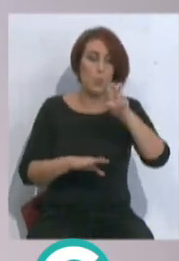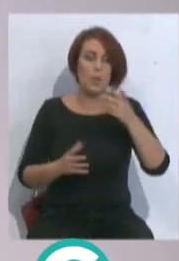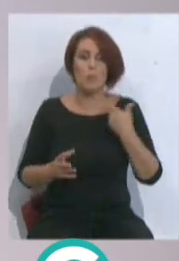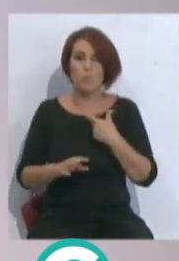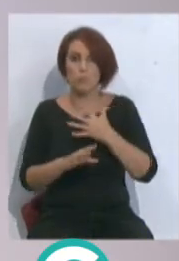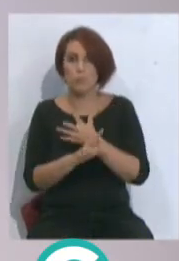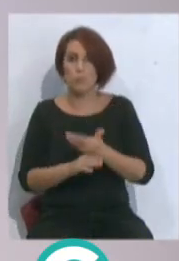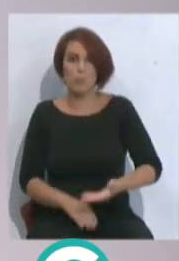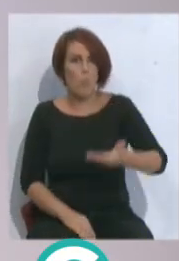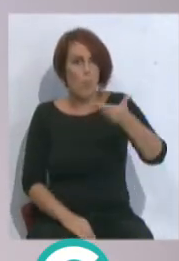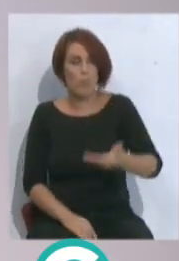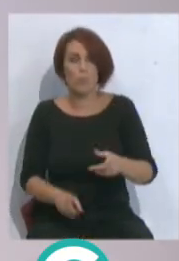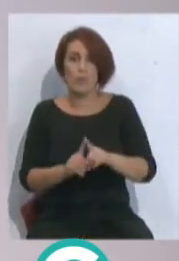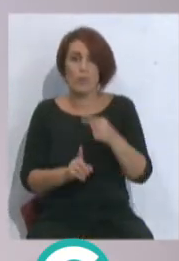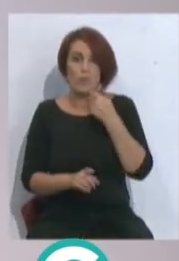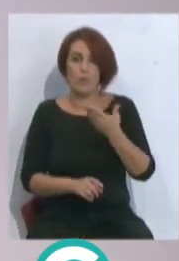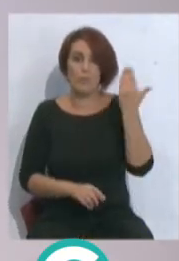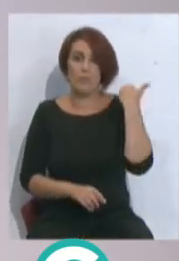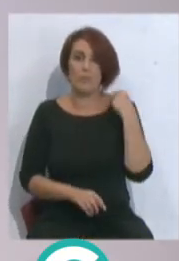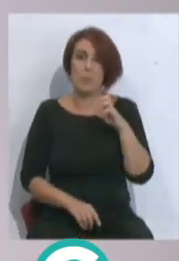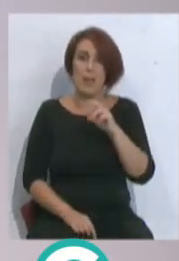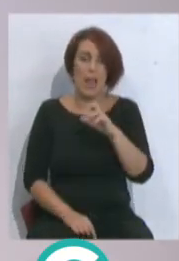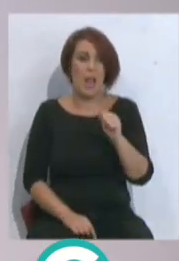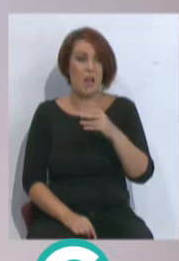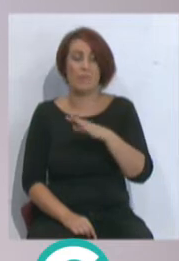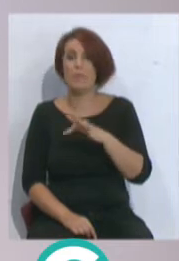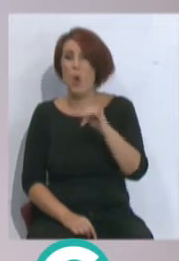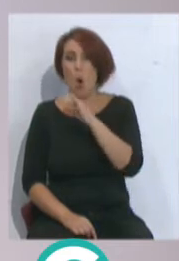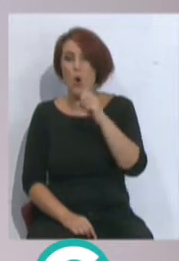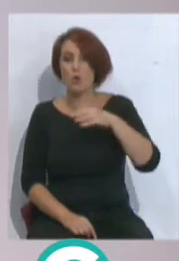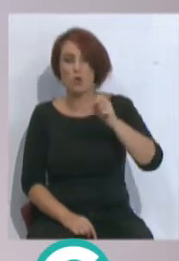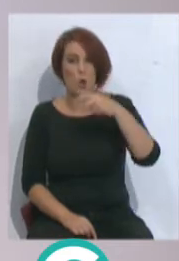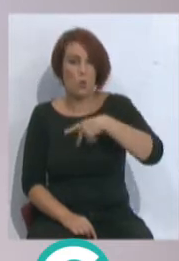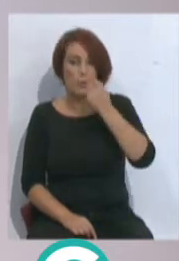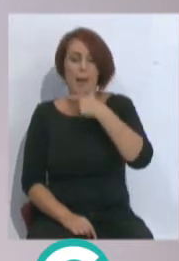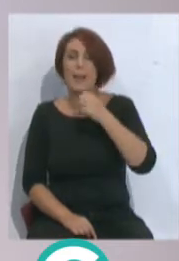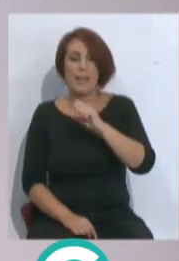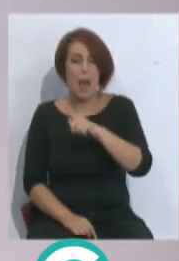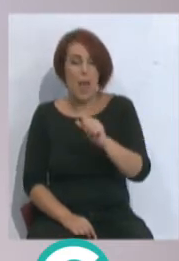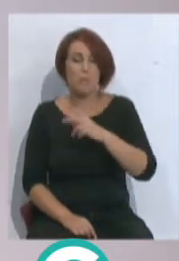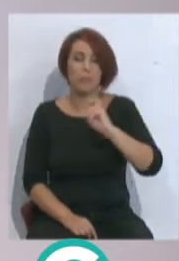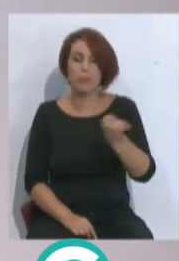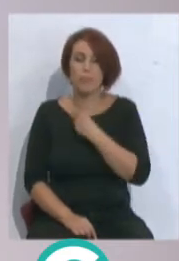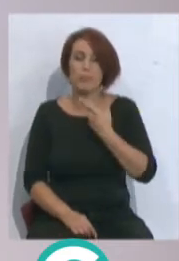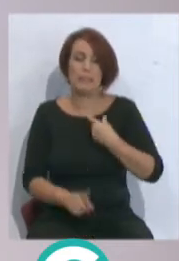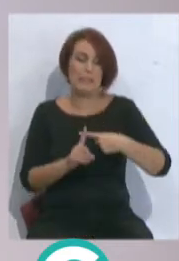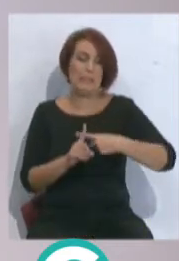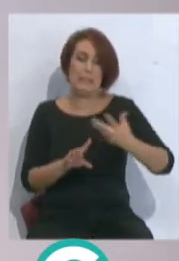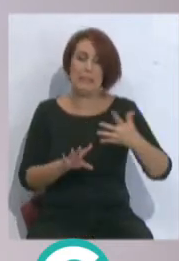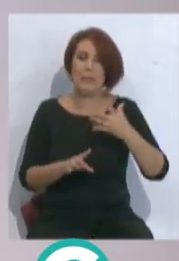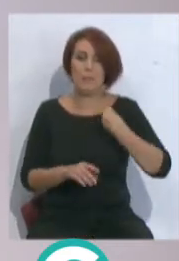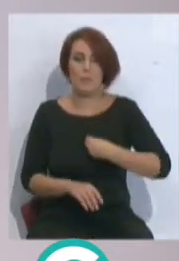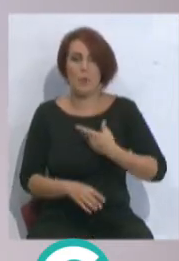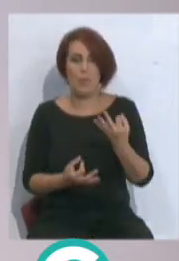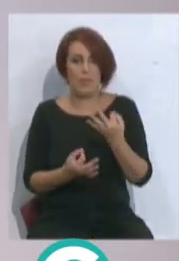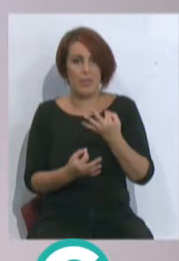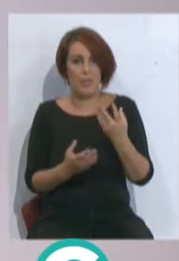importantísimos, como hemos dicho antes, los Halle, los Perea, los Johnson, los Josemari, los Cala. Muchísimos jugadores que no están a su mejor nivel, que son los que